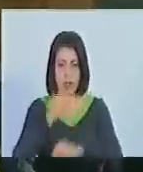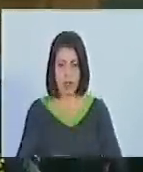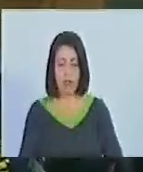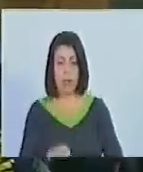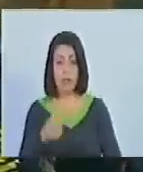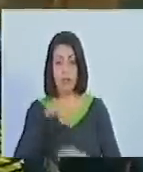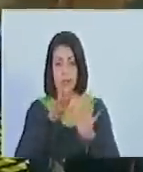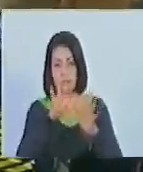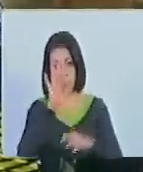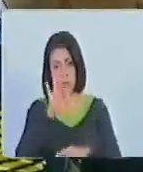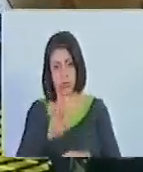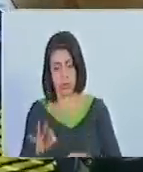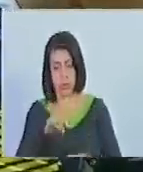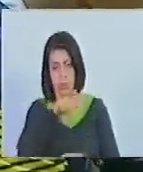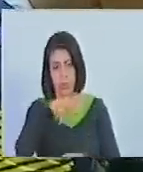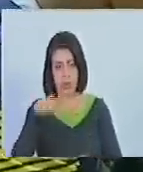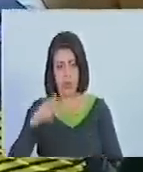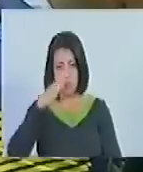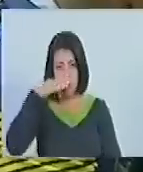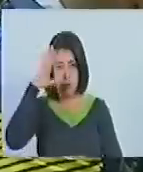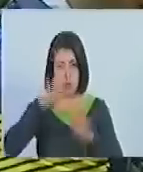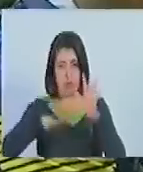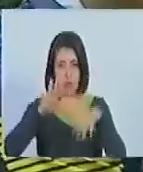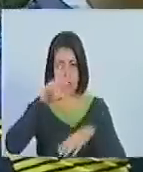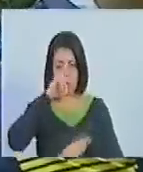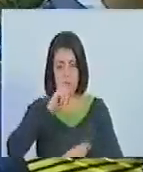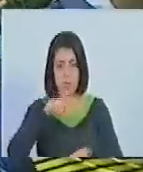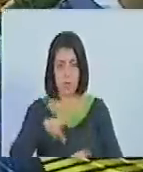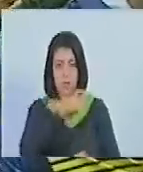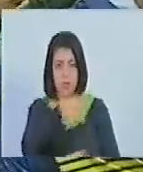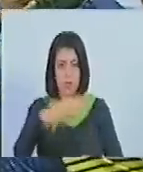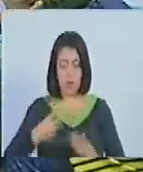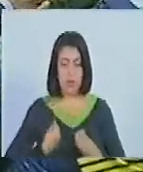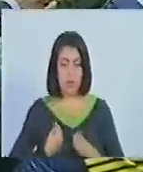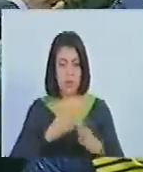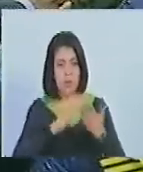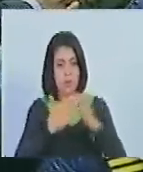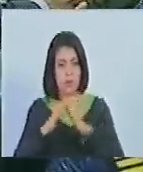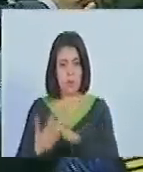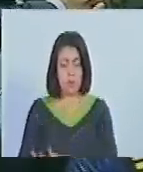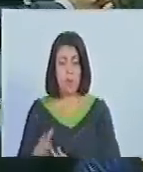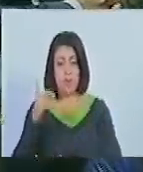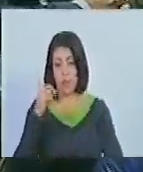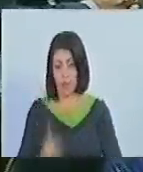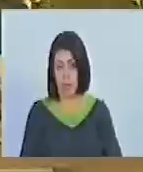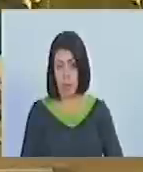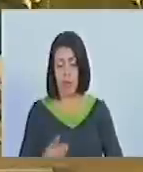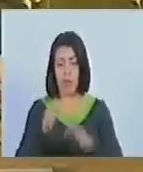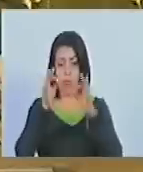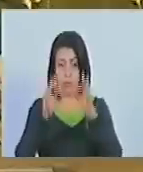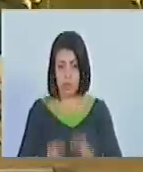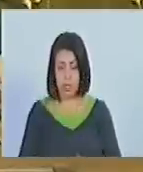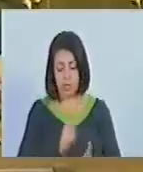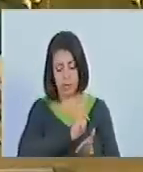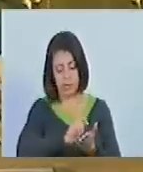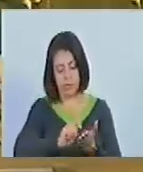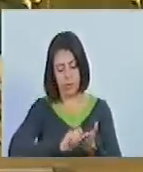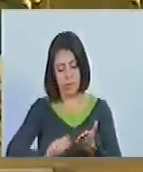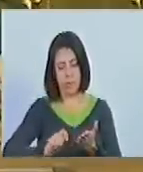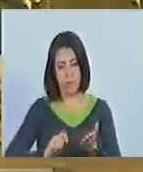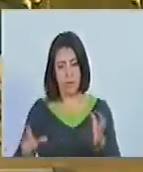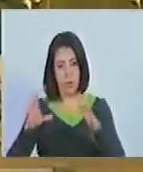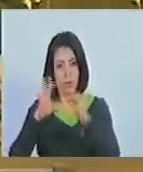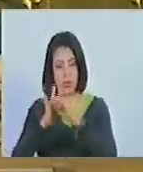por el 10% de la población mayor de 15 años habitantes de la comunidad deberá formalizarse por escrito ante la